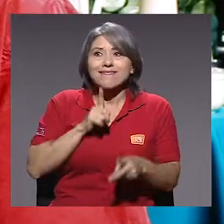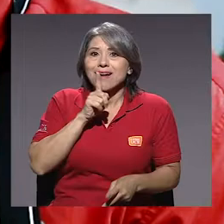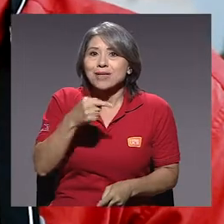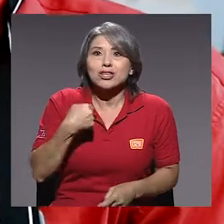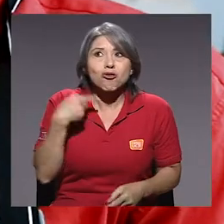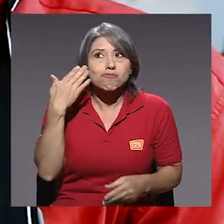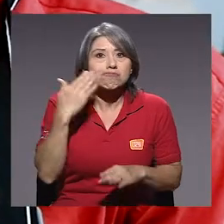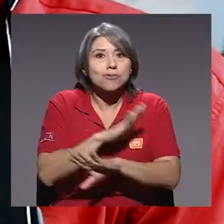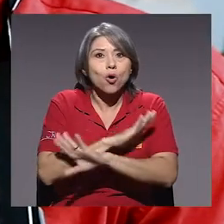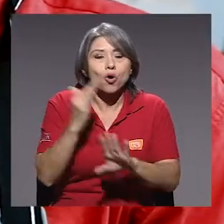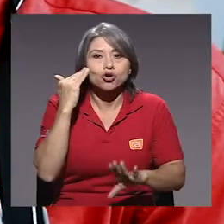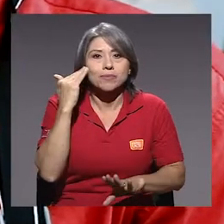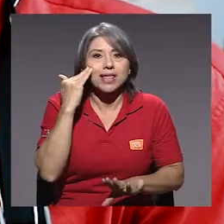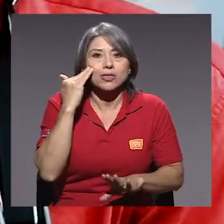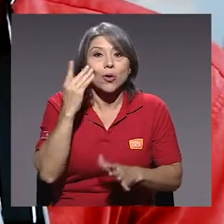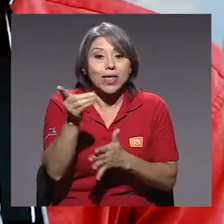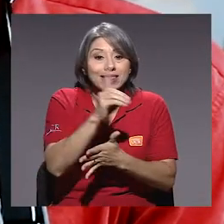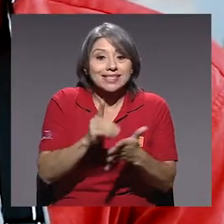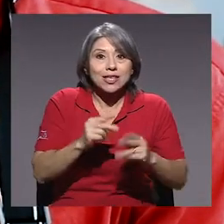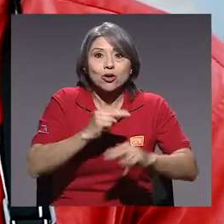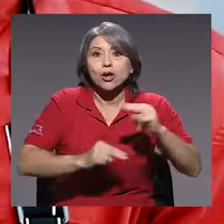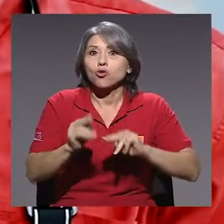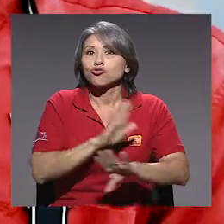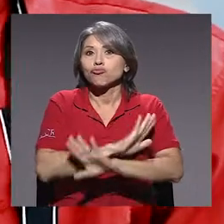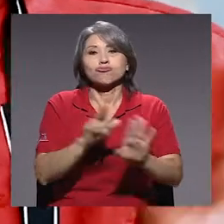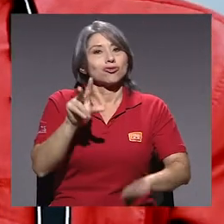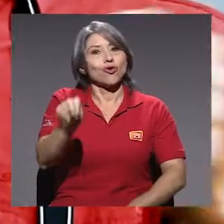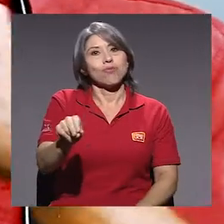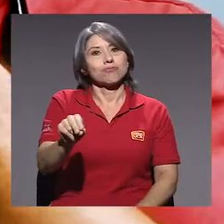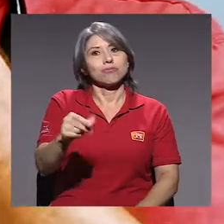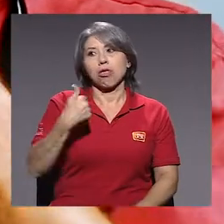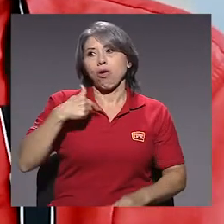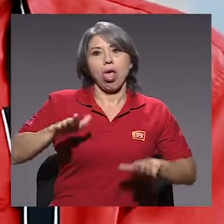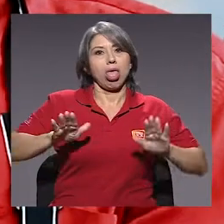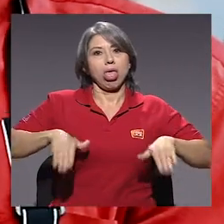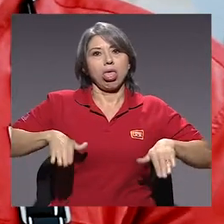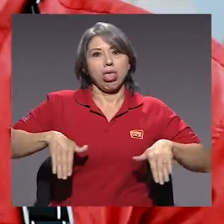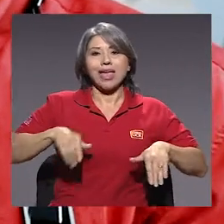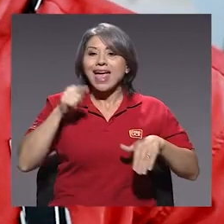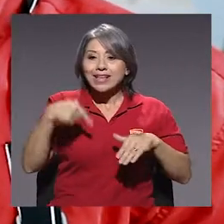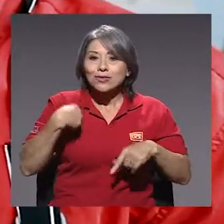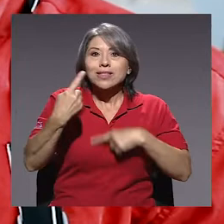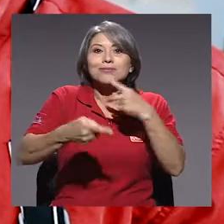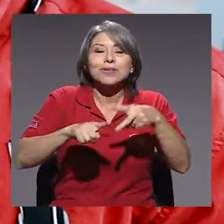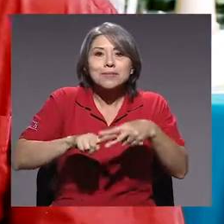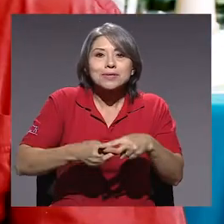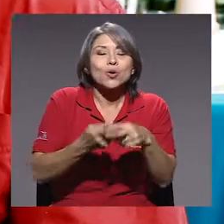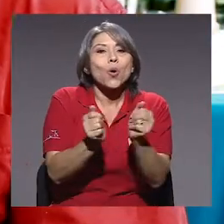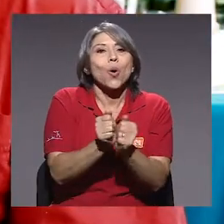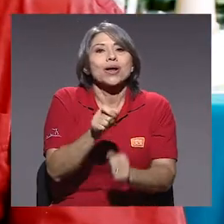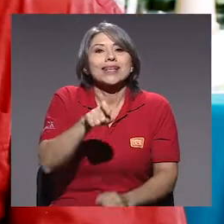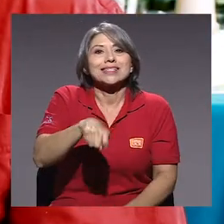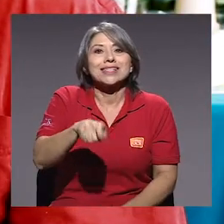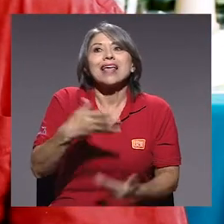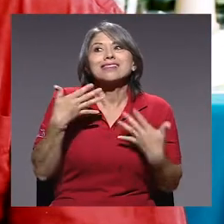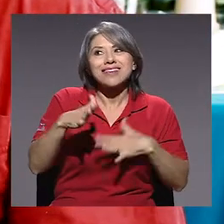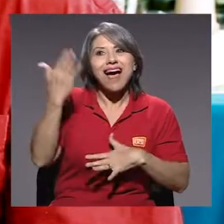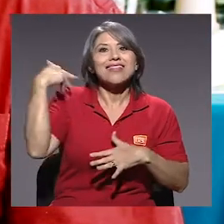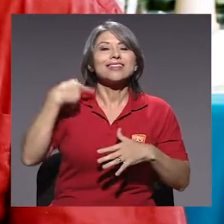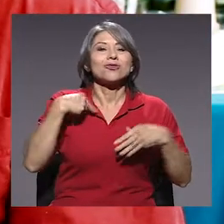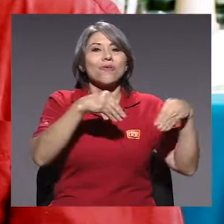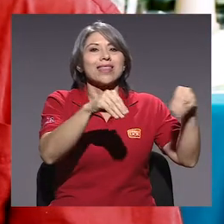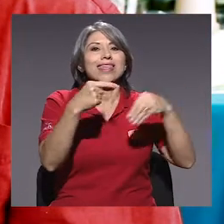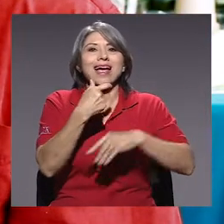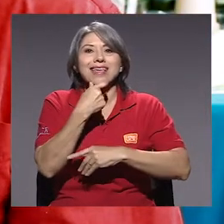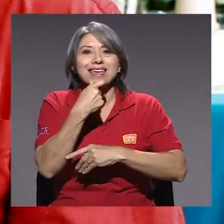conocimiento. Lo que es el diseño de negocio, no. Ese sí no tenía diseño, eso nace de la necesidad. Te digo, ya vendía galletas,